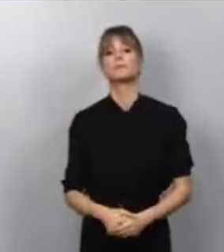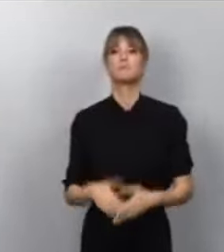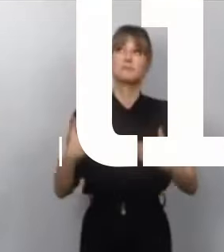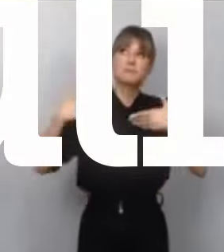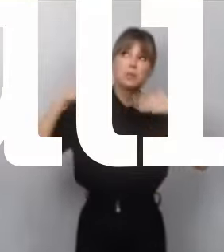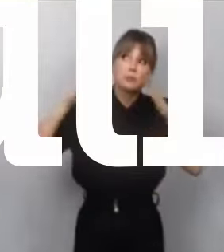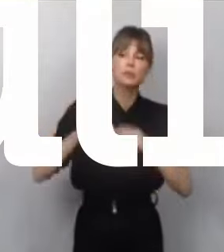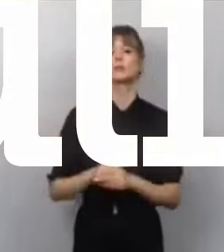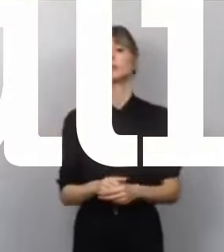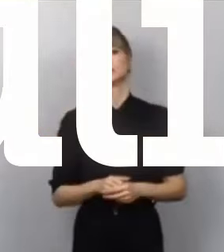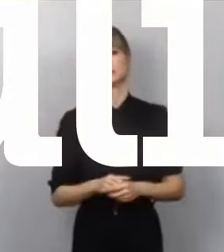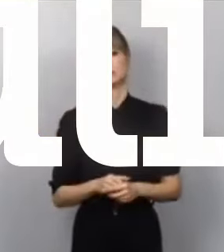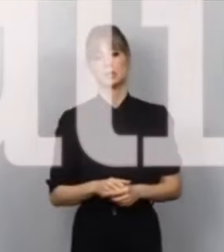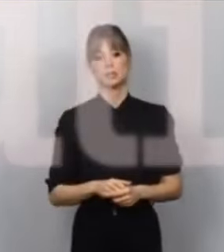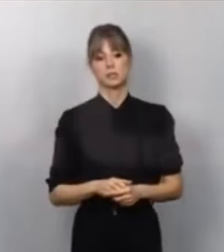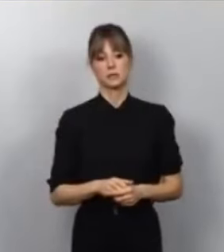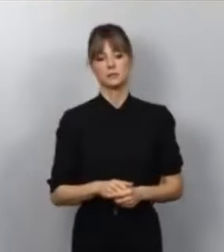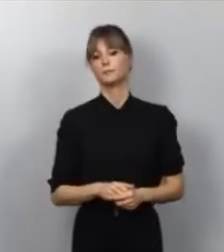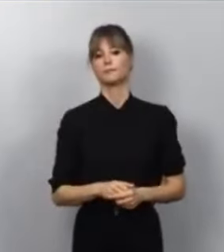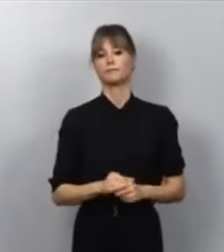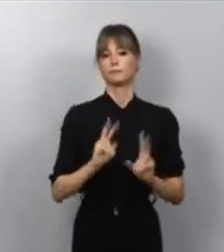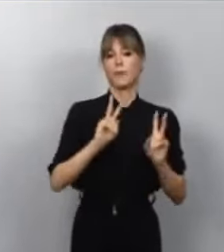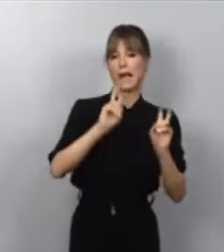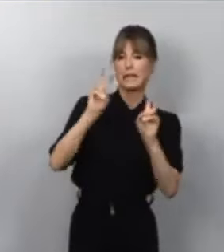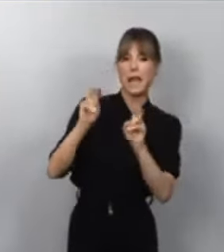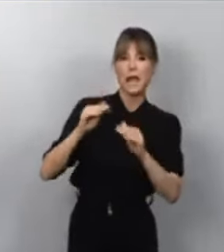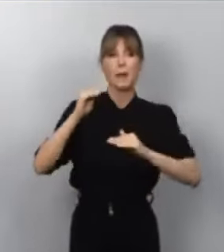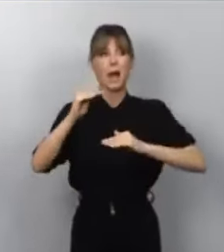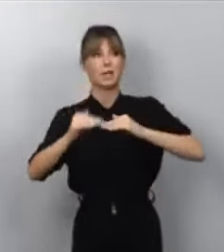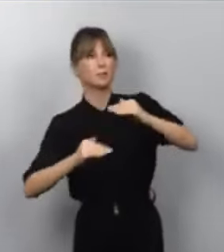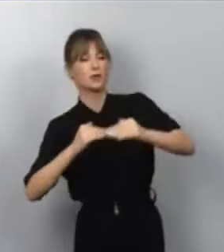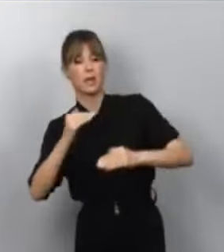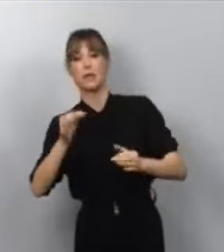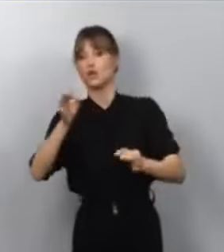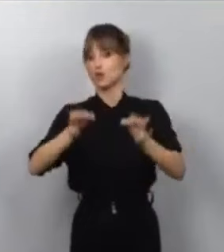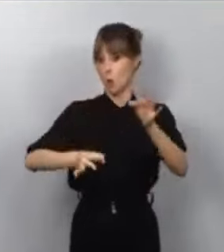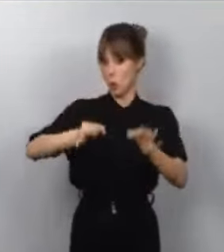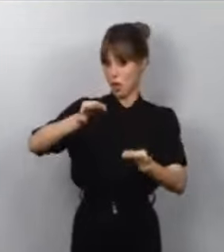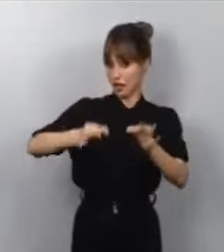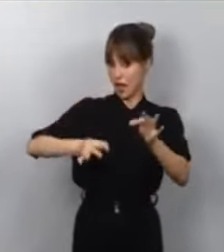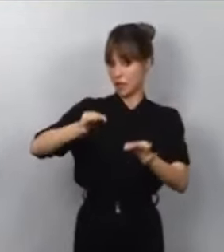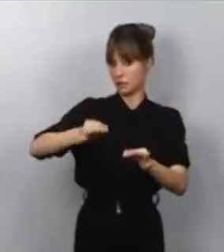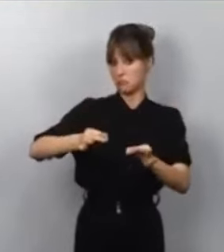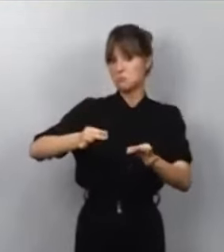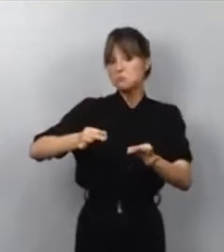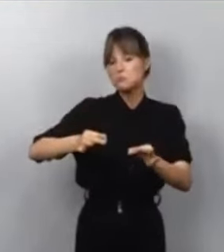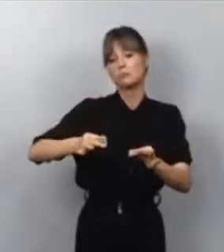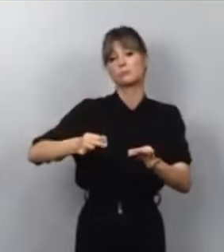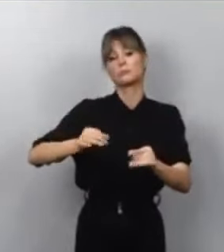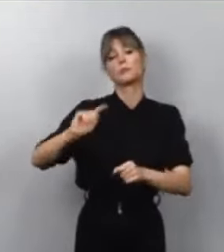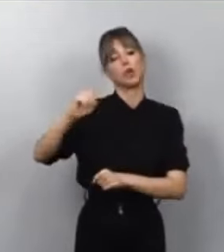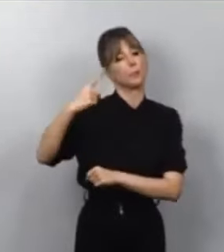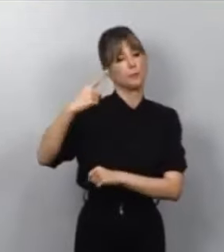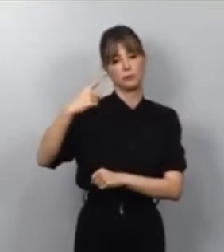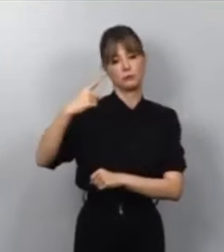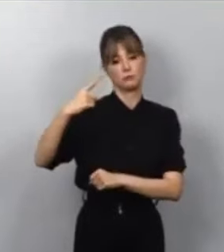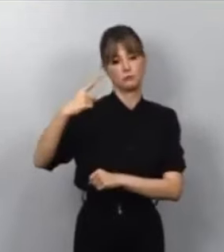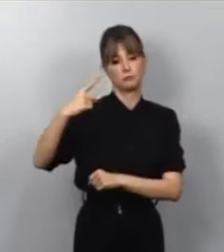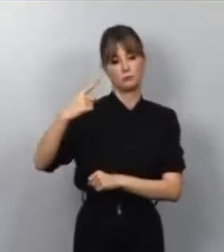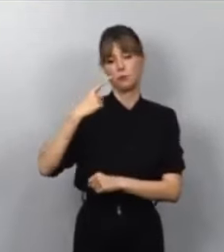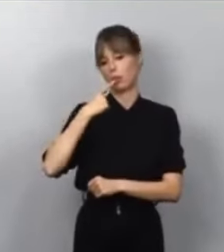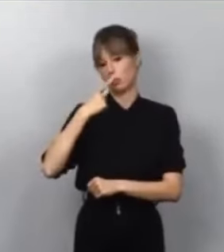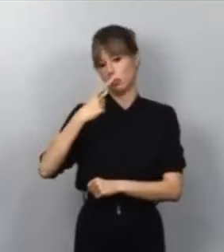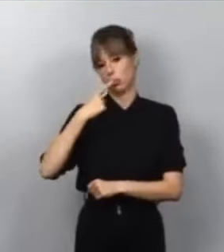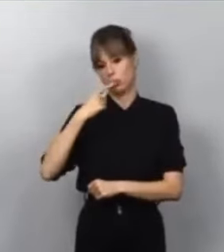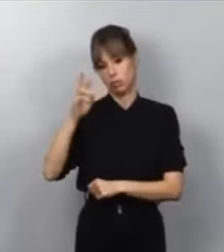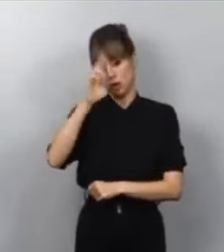A de ahí, sobre las distintas cuestiones o procedimientos judiciales, en primer lugar, se lo hemos dicho siempre